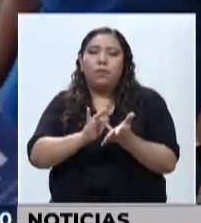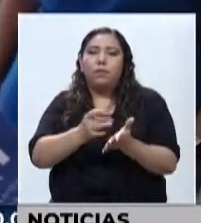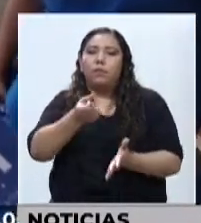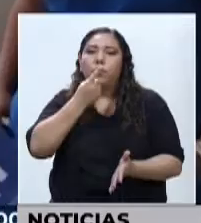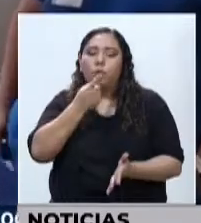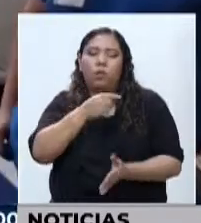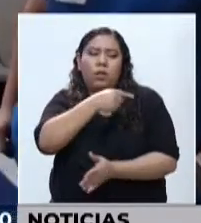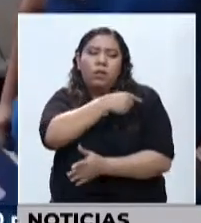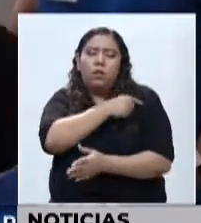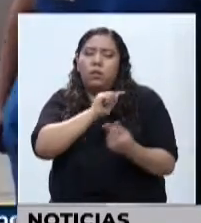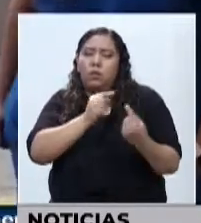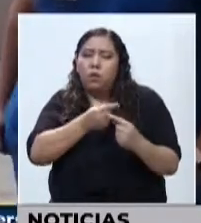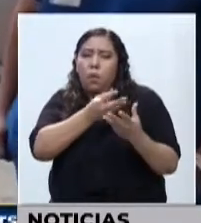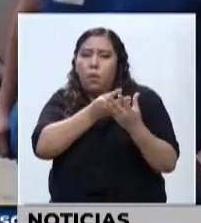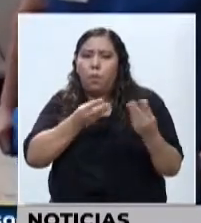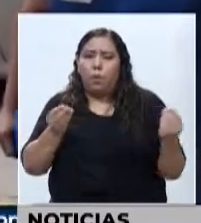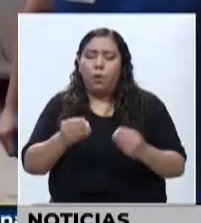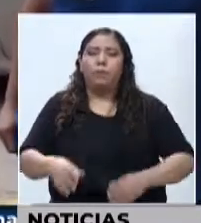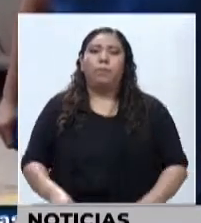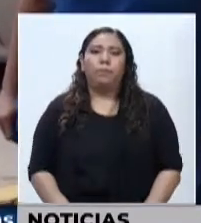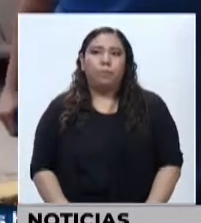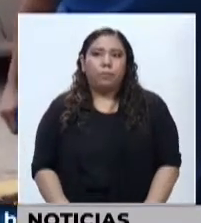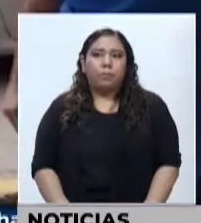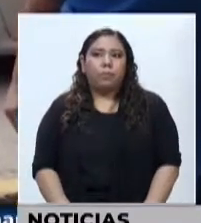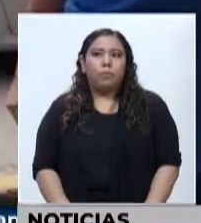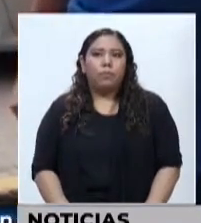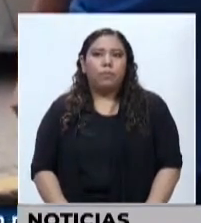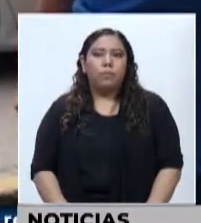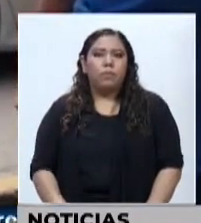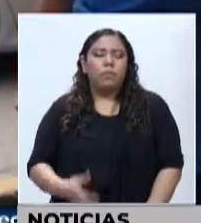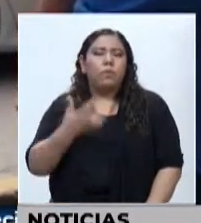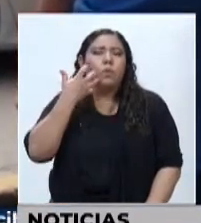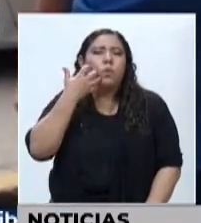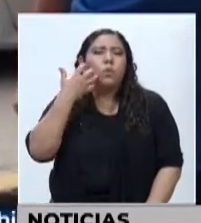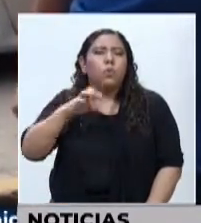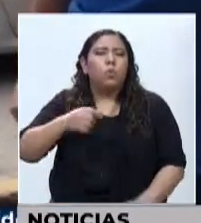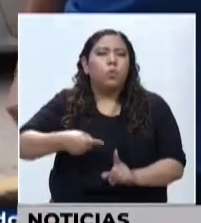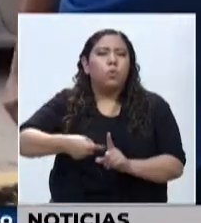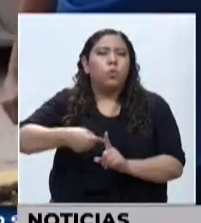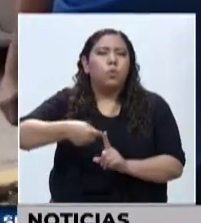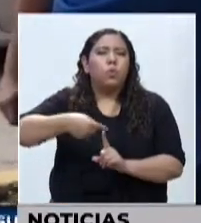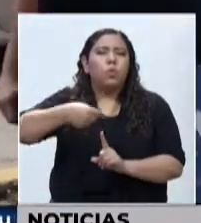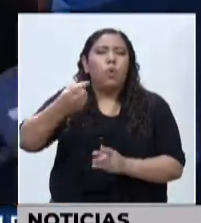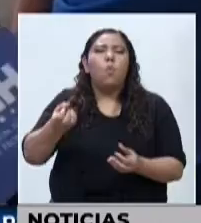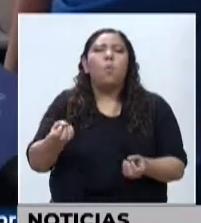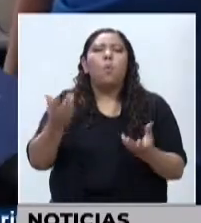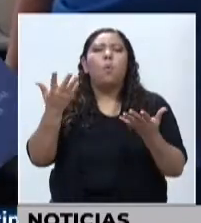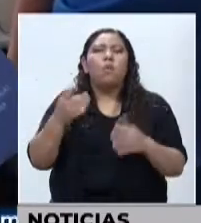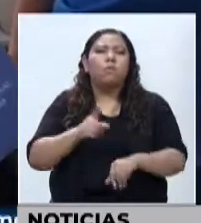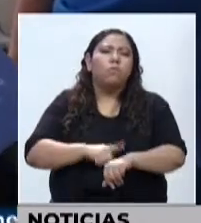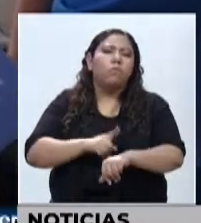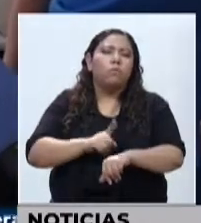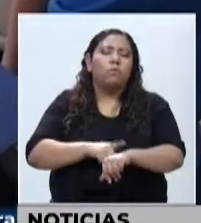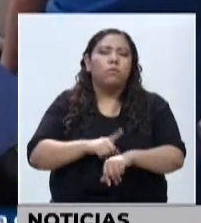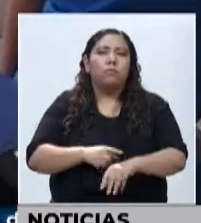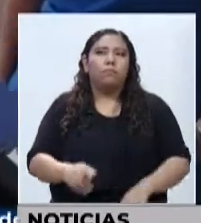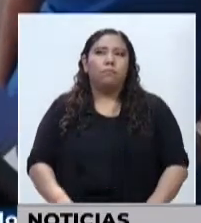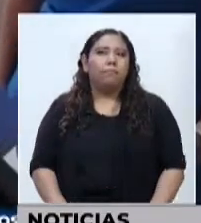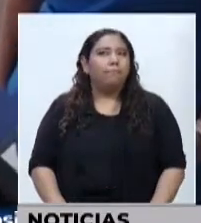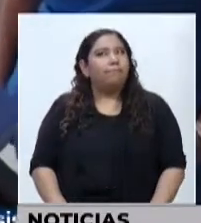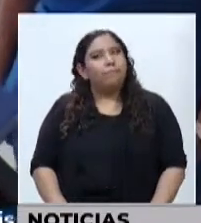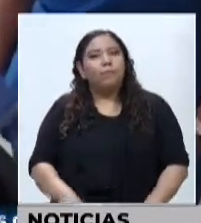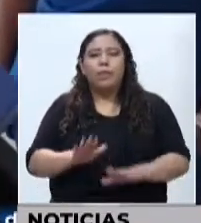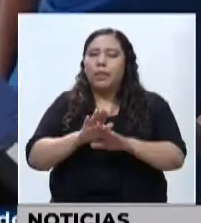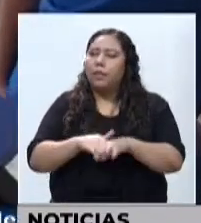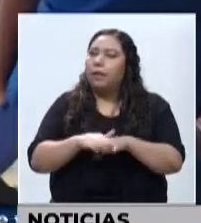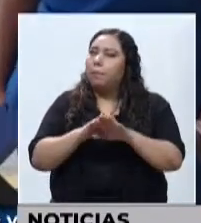calmar los síntomas. ¿Cuánto es lo normal que podría, de repente, durar esta fiebre? Es dependiendo. Como